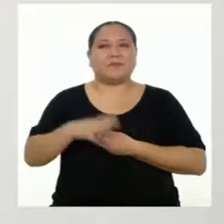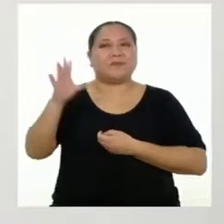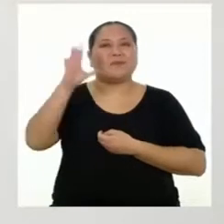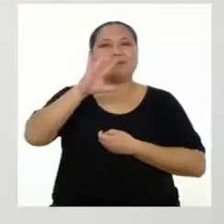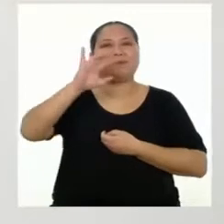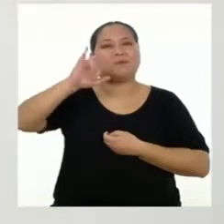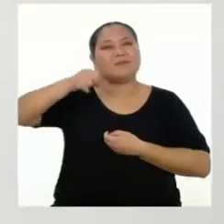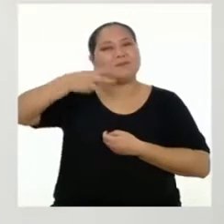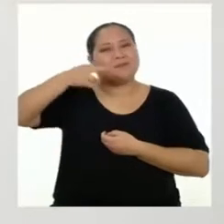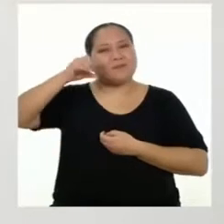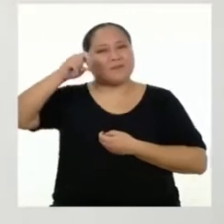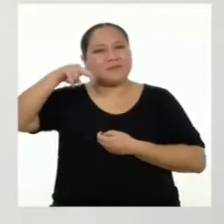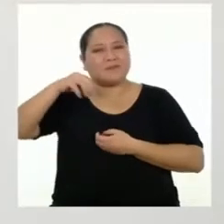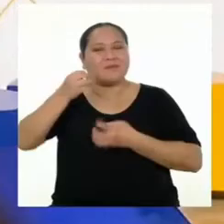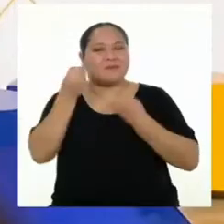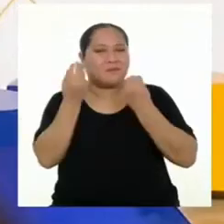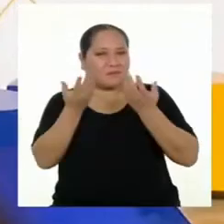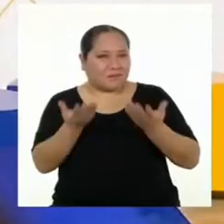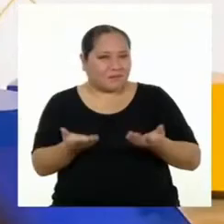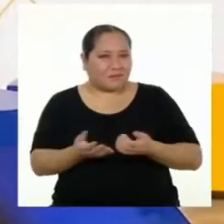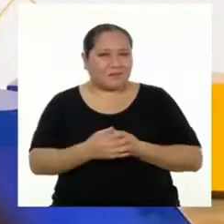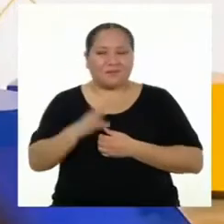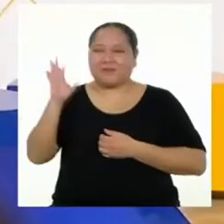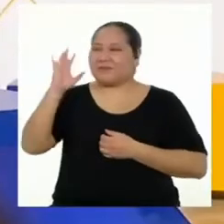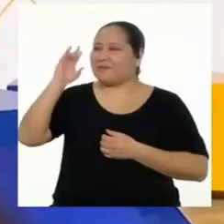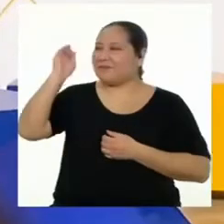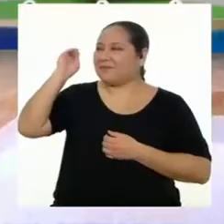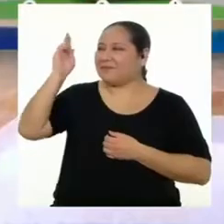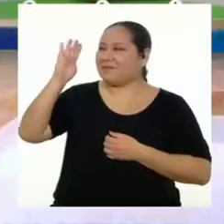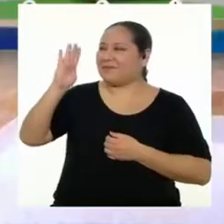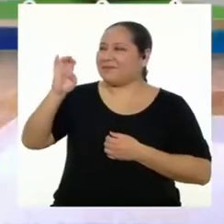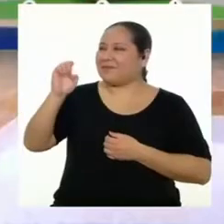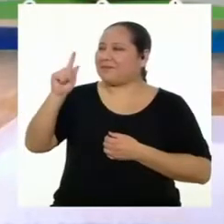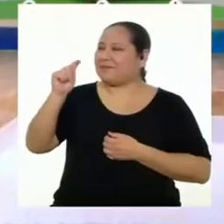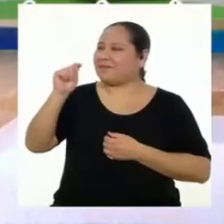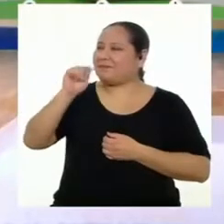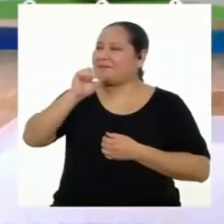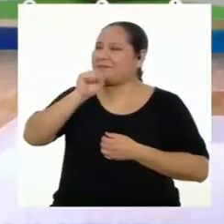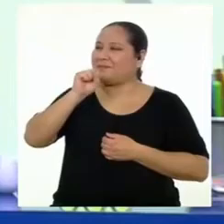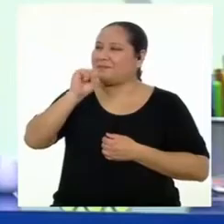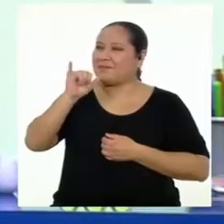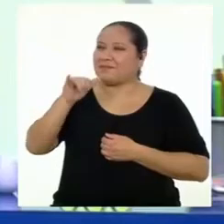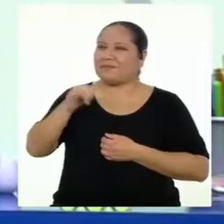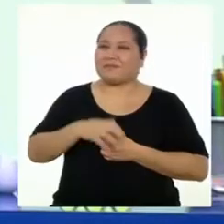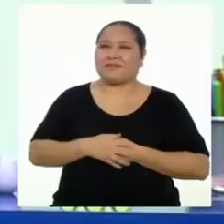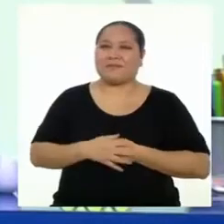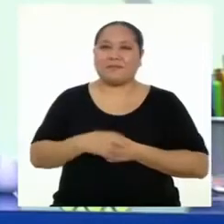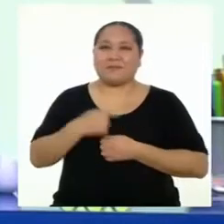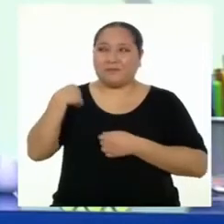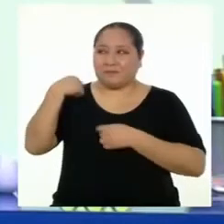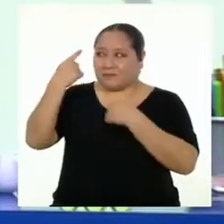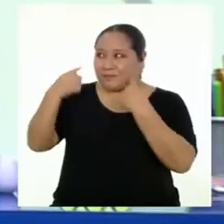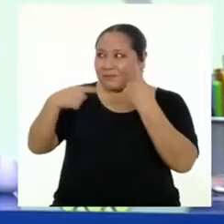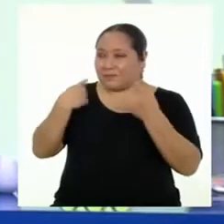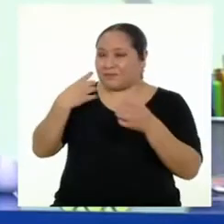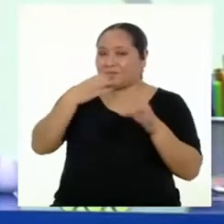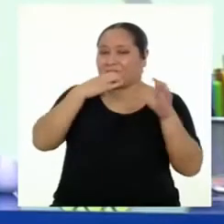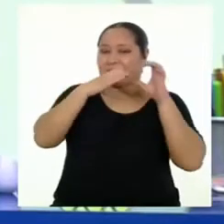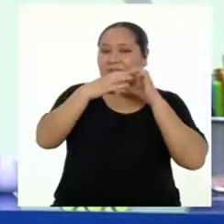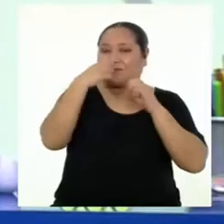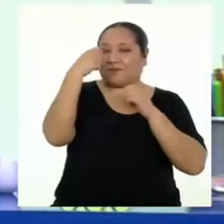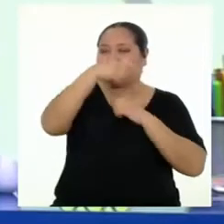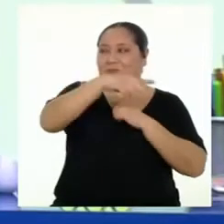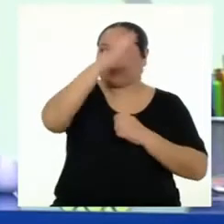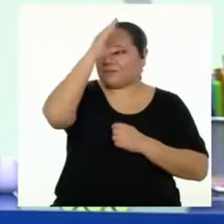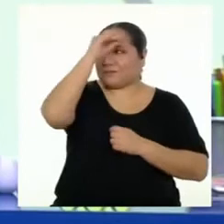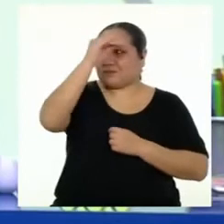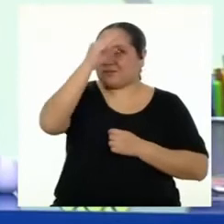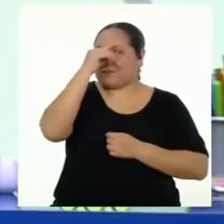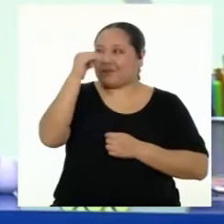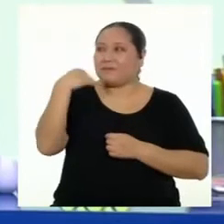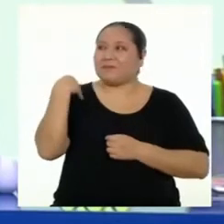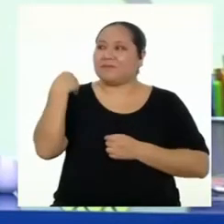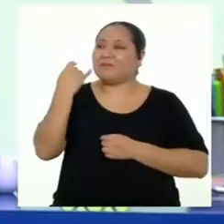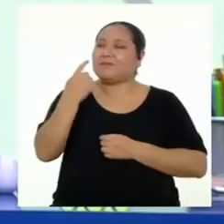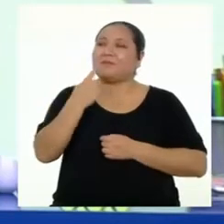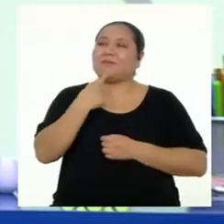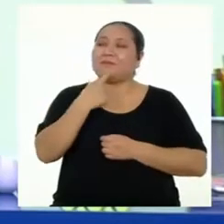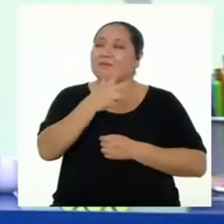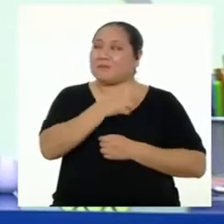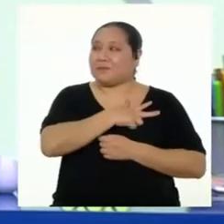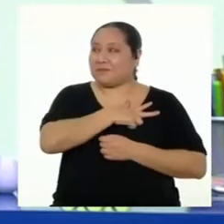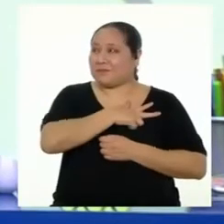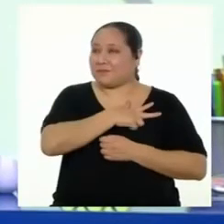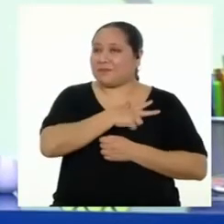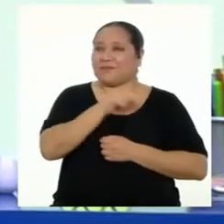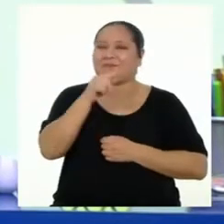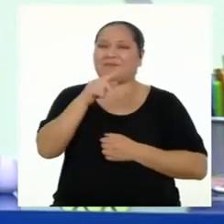¡Hola, Jonathan! ¿Cómo estás? ¡Hola, profesora Bexy! Le cuento que estuve conversando con chicas y chicos de tercero y